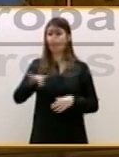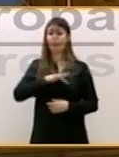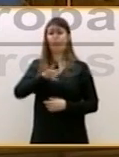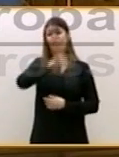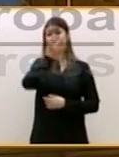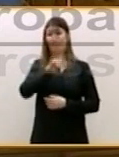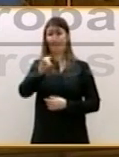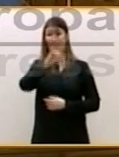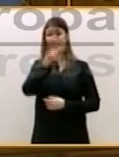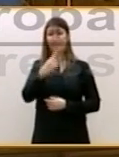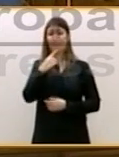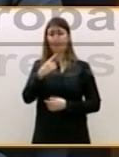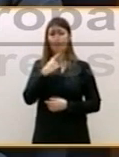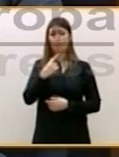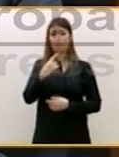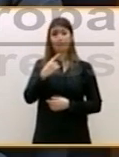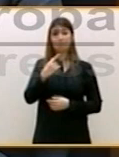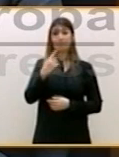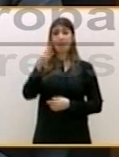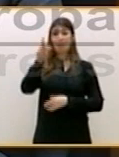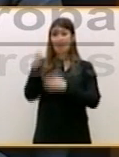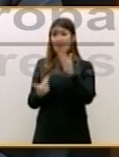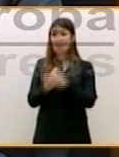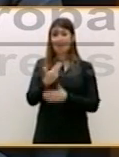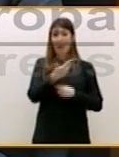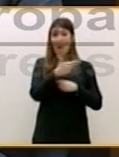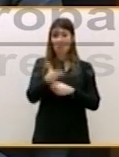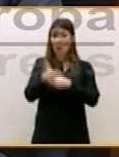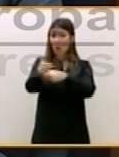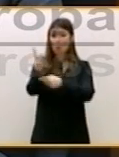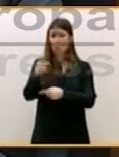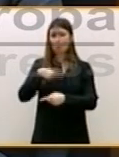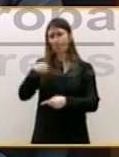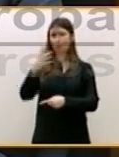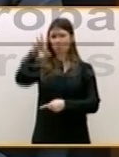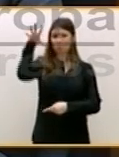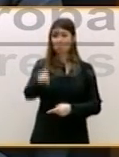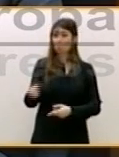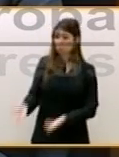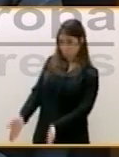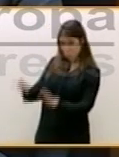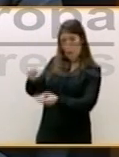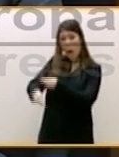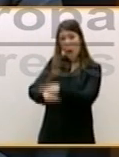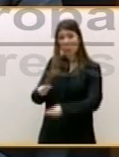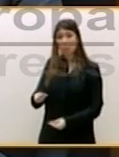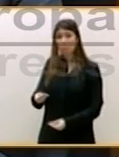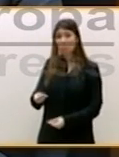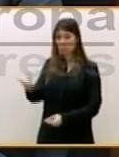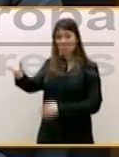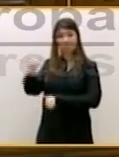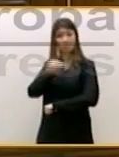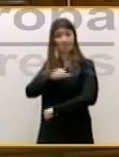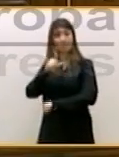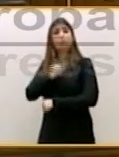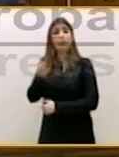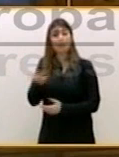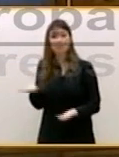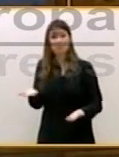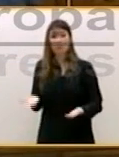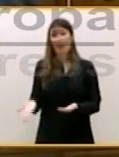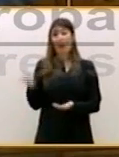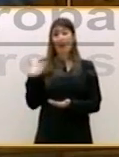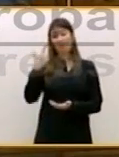ETA deje las armas o si las quitaremos nosotros. Pues hágalo. ¿Qué hace, señor Fernández? Que no se las ha quitado ya. Ayer leía en un rancio